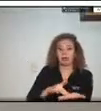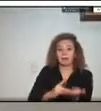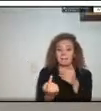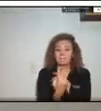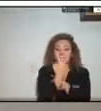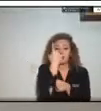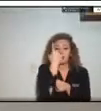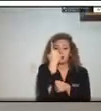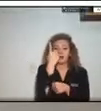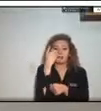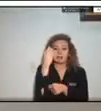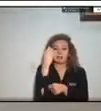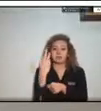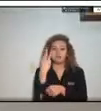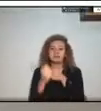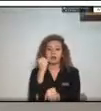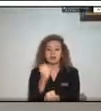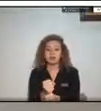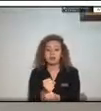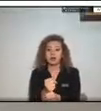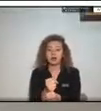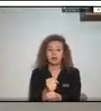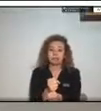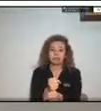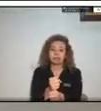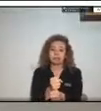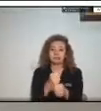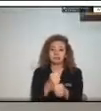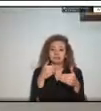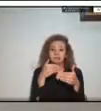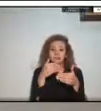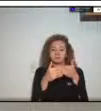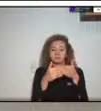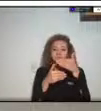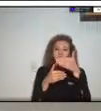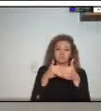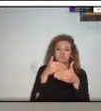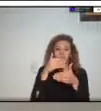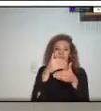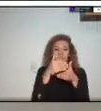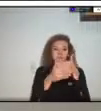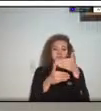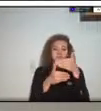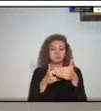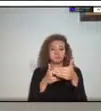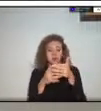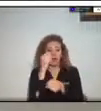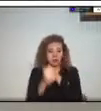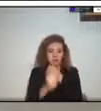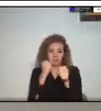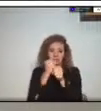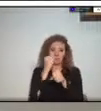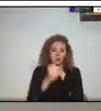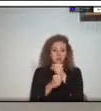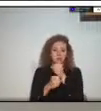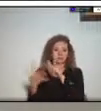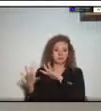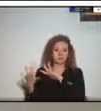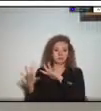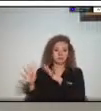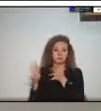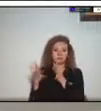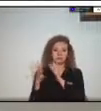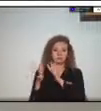nosotros teníamos un promedio de atención a damnificados todos los años desde unos 700 900 damnificados